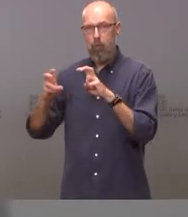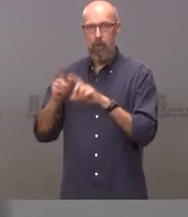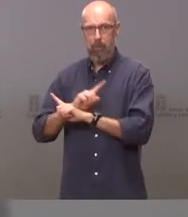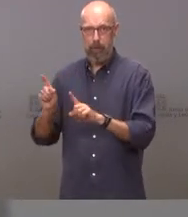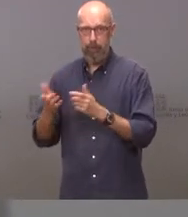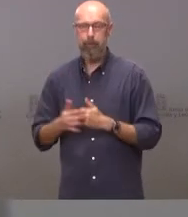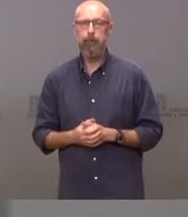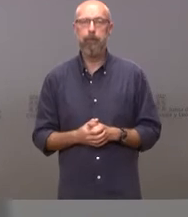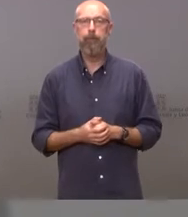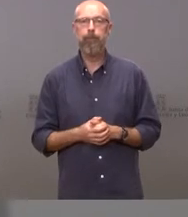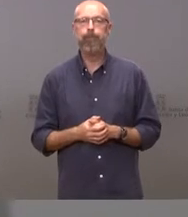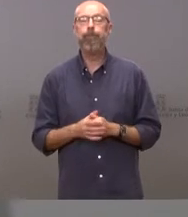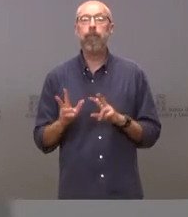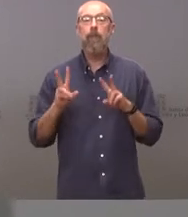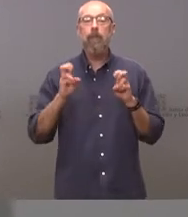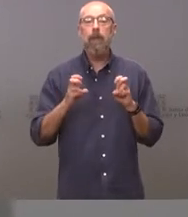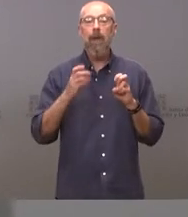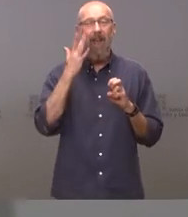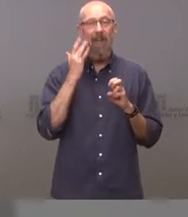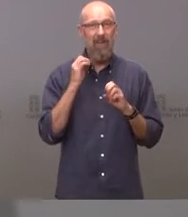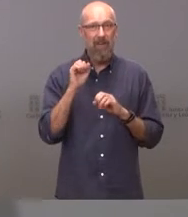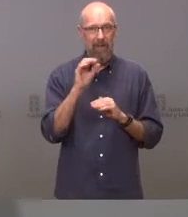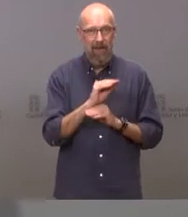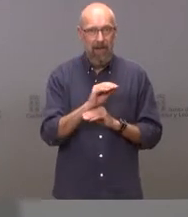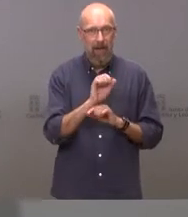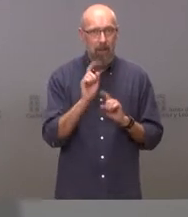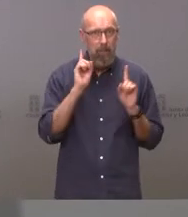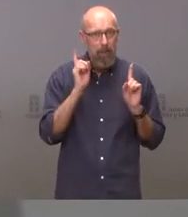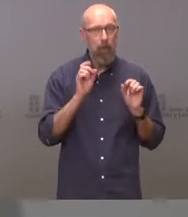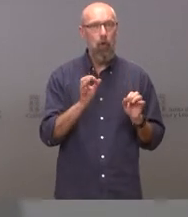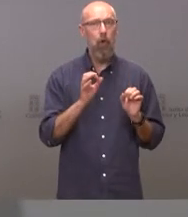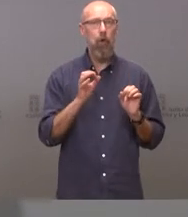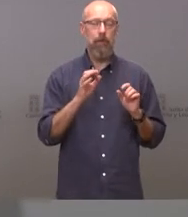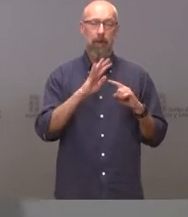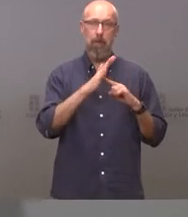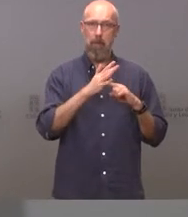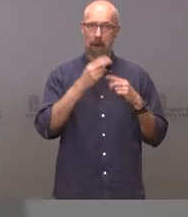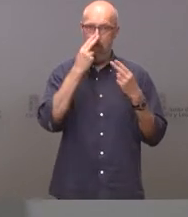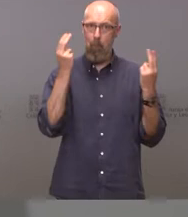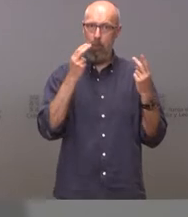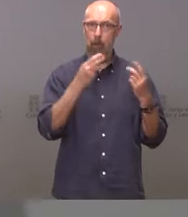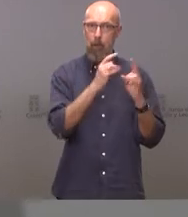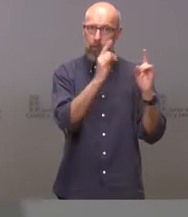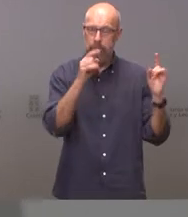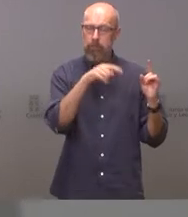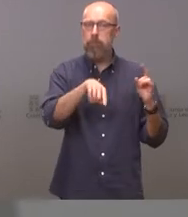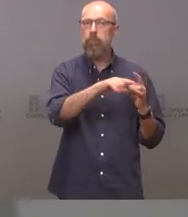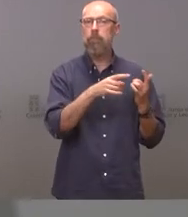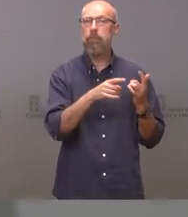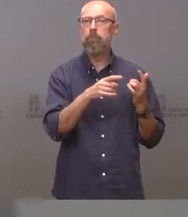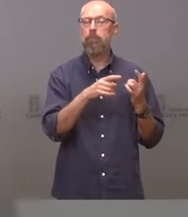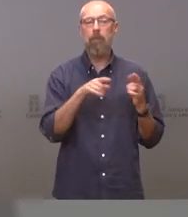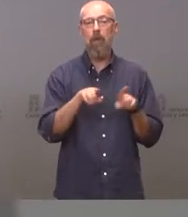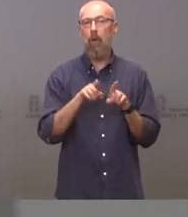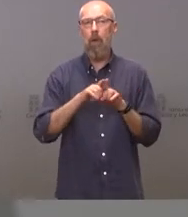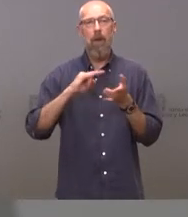Respecto a las medidas de higiene y prevención de los parques públicos, se establecerán de acuerdo al plan de los servicios